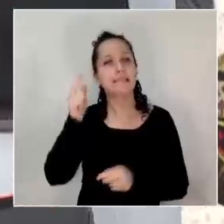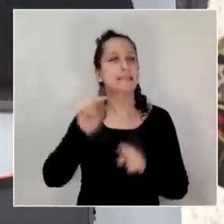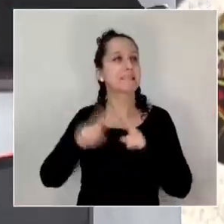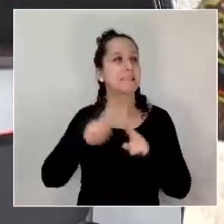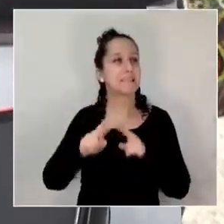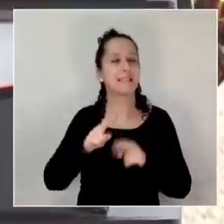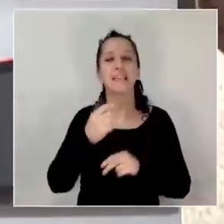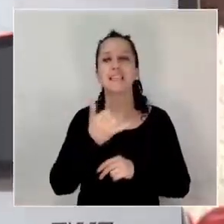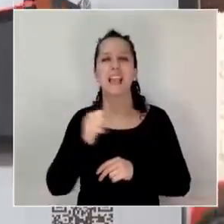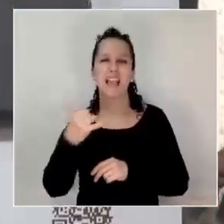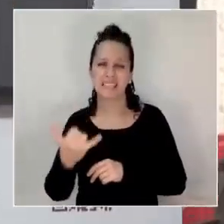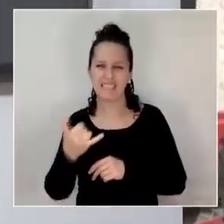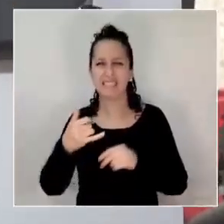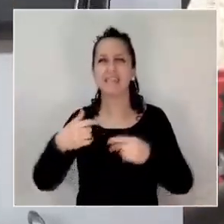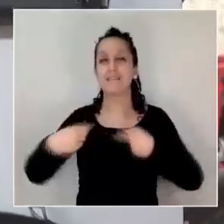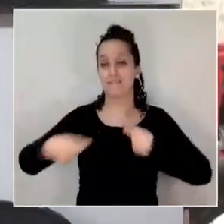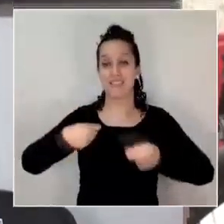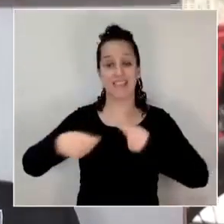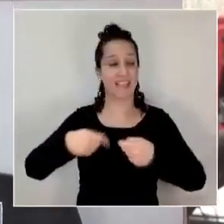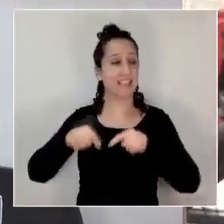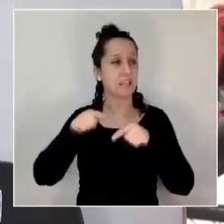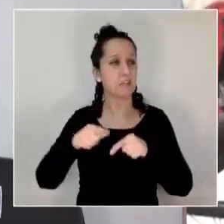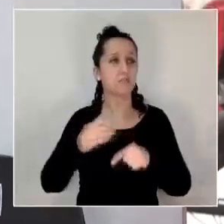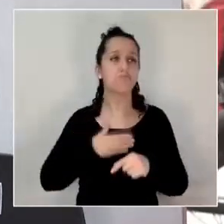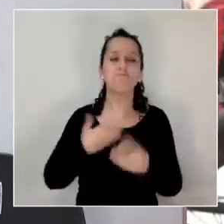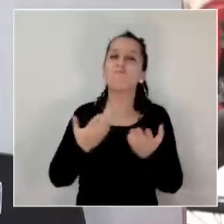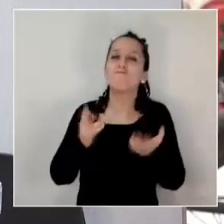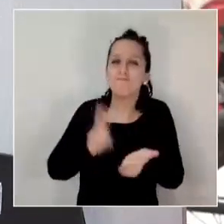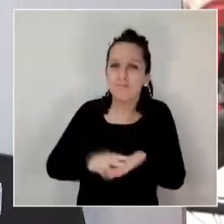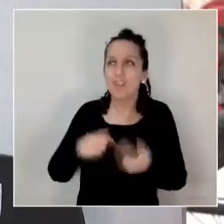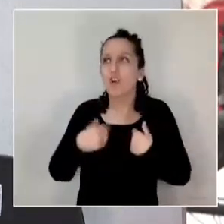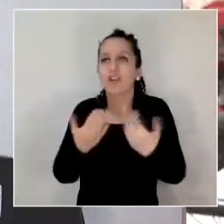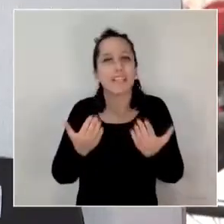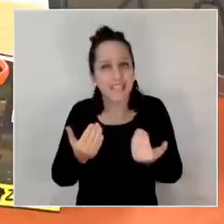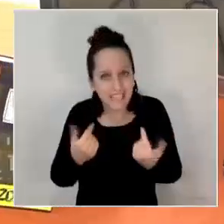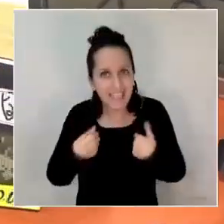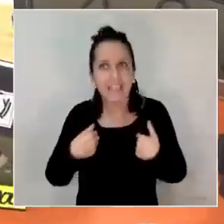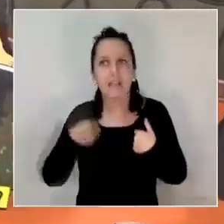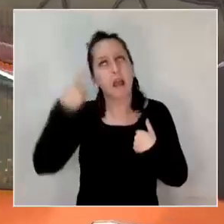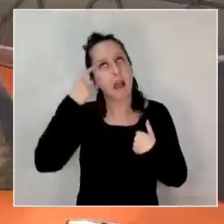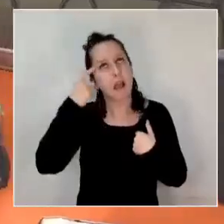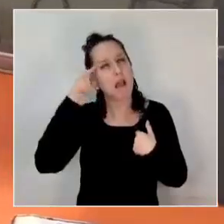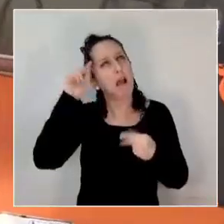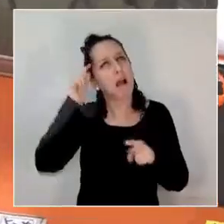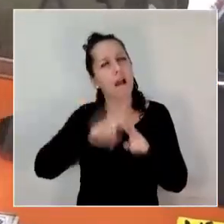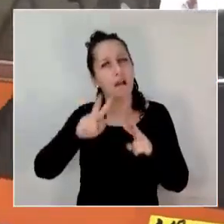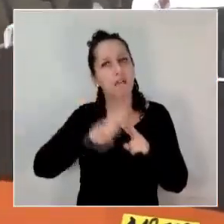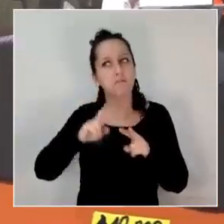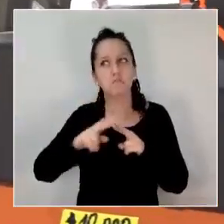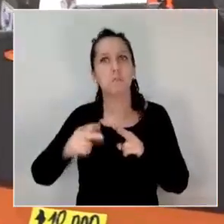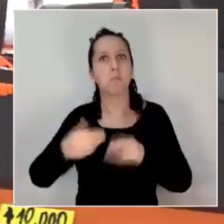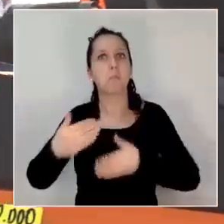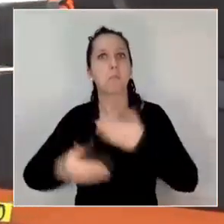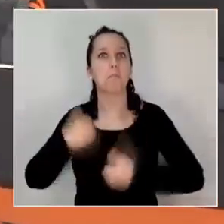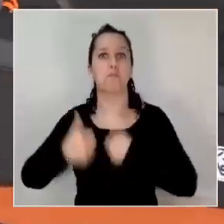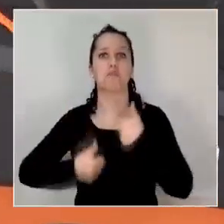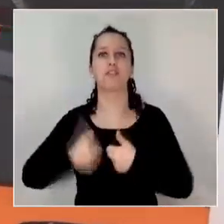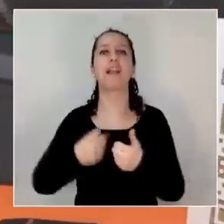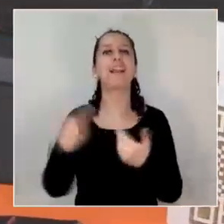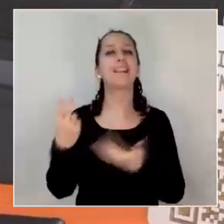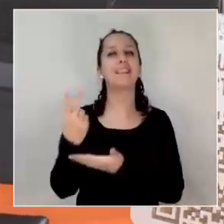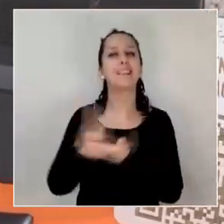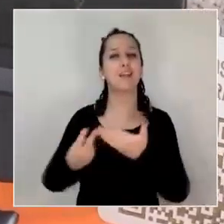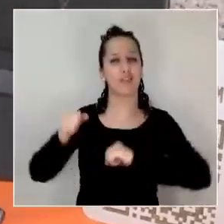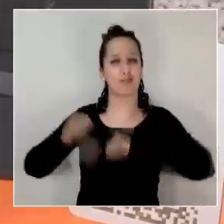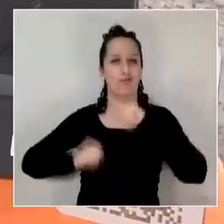Packer, iniciativa que surgió de sus propias necesidades como usuario de la bicicleta y que desarrolló profesionalmente como diseñador